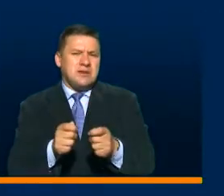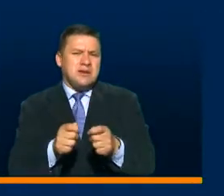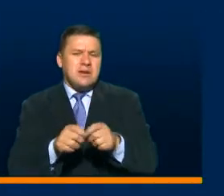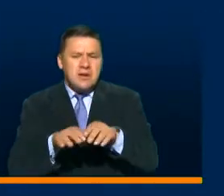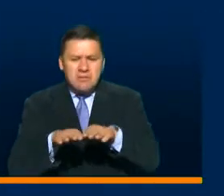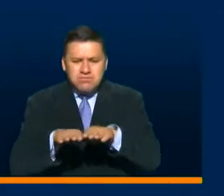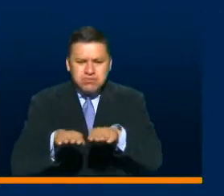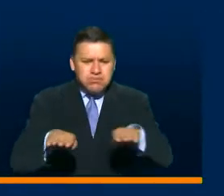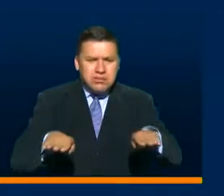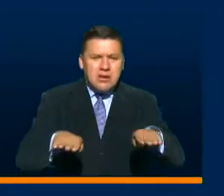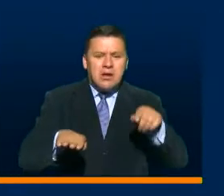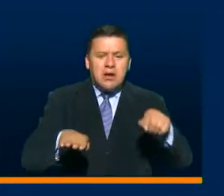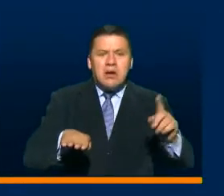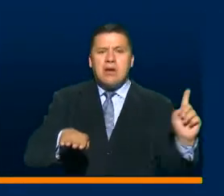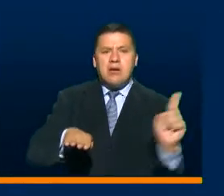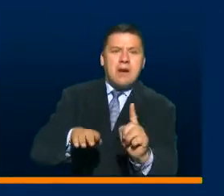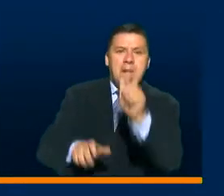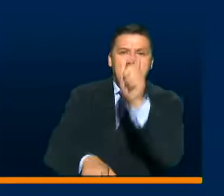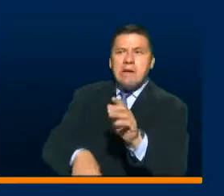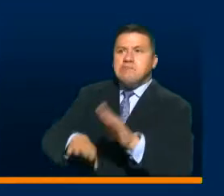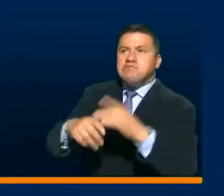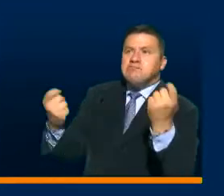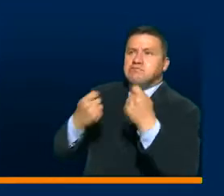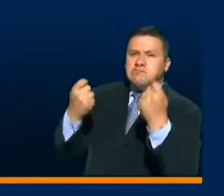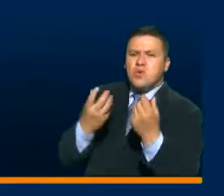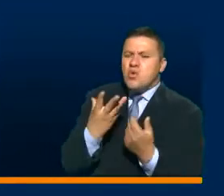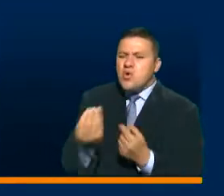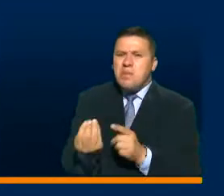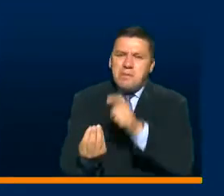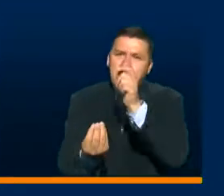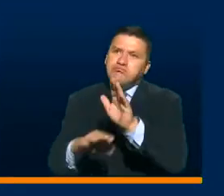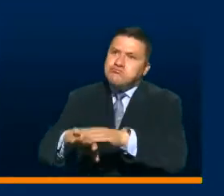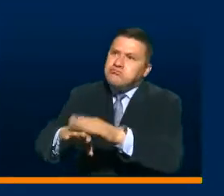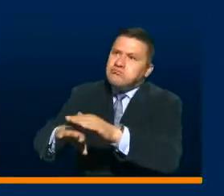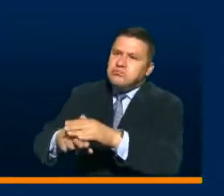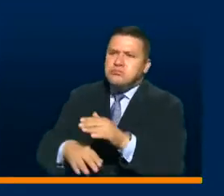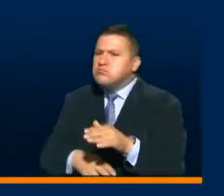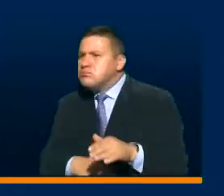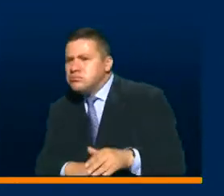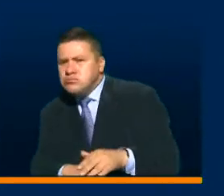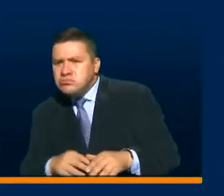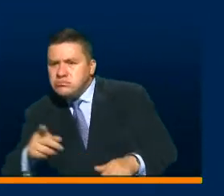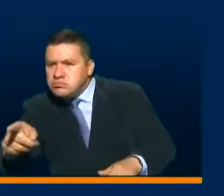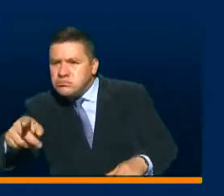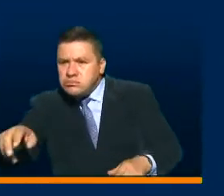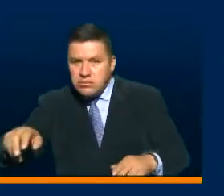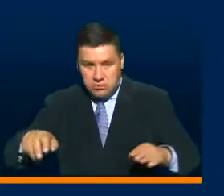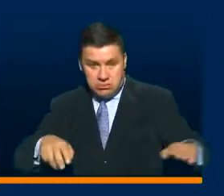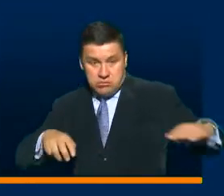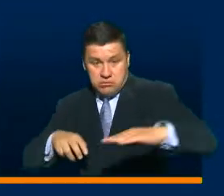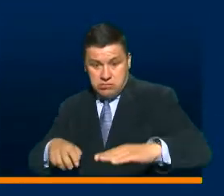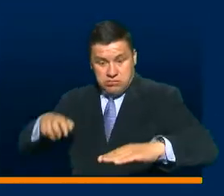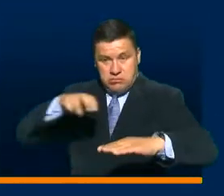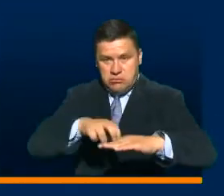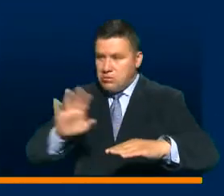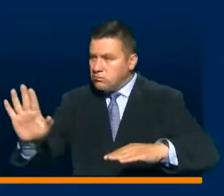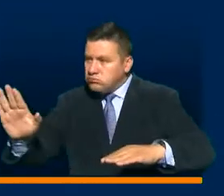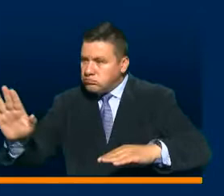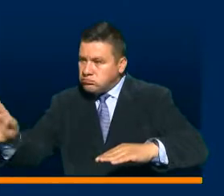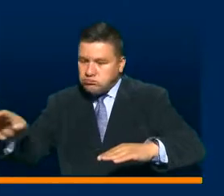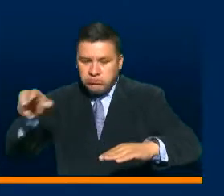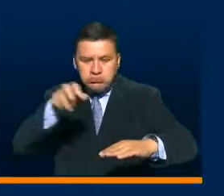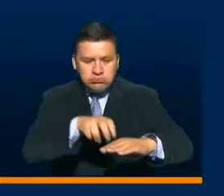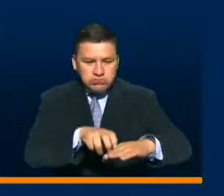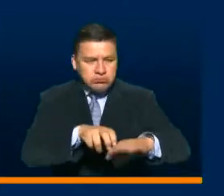tropas de guías educativos, que son un grupo de personas que va y ubica a las personas para asegurarse que guarden dos